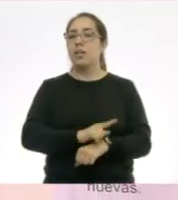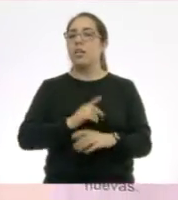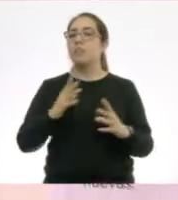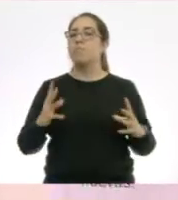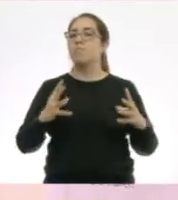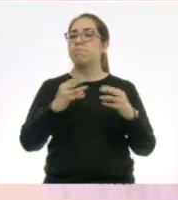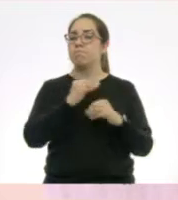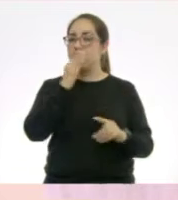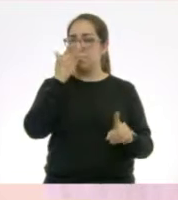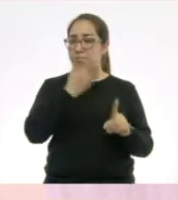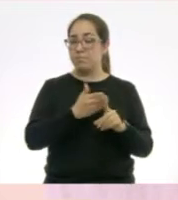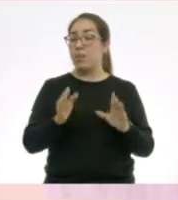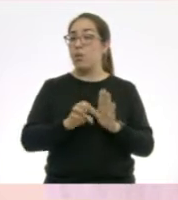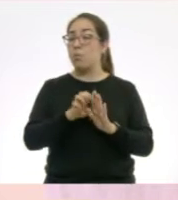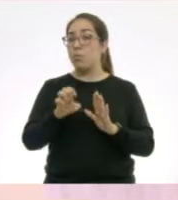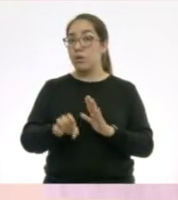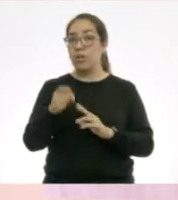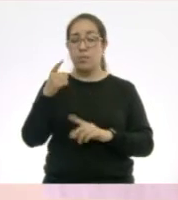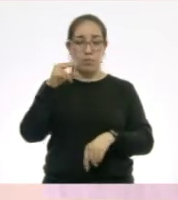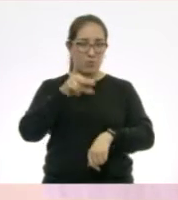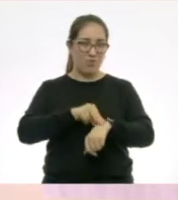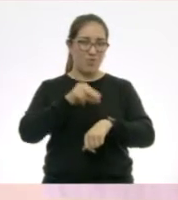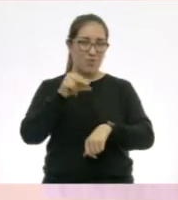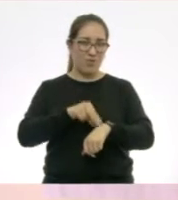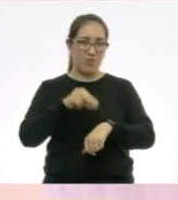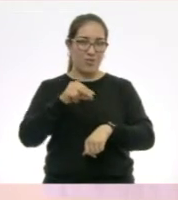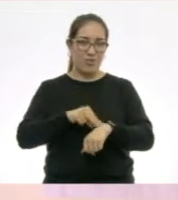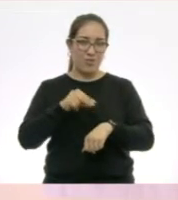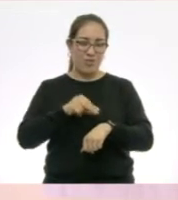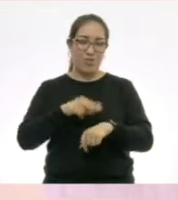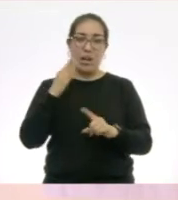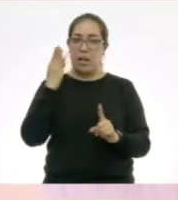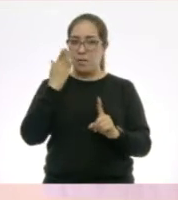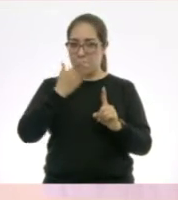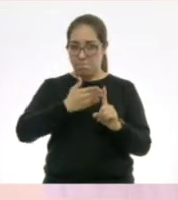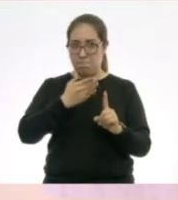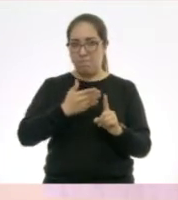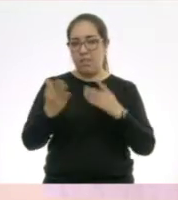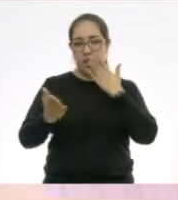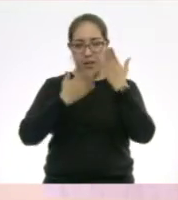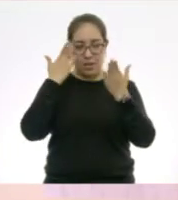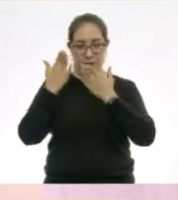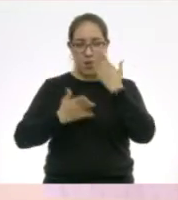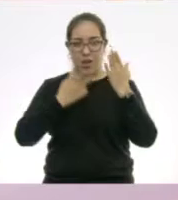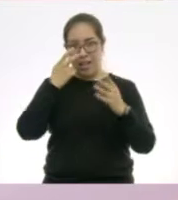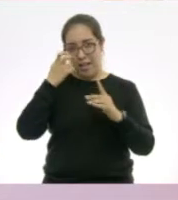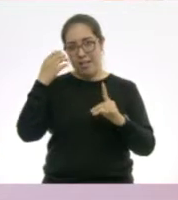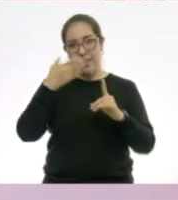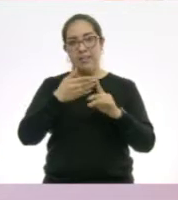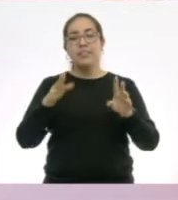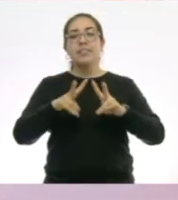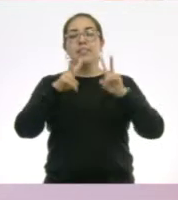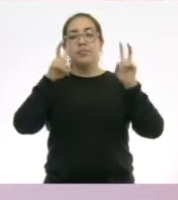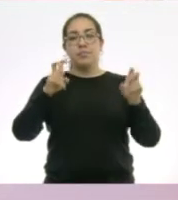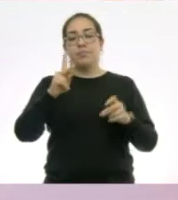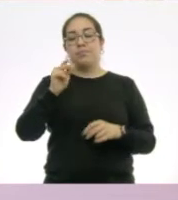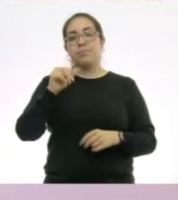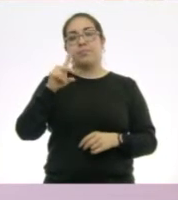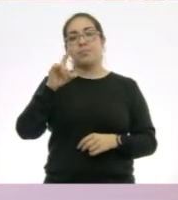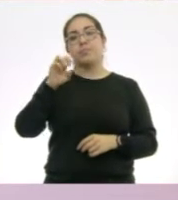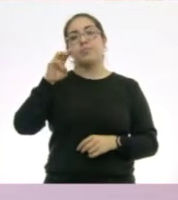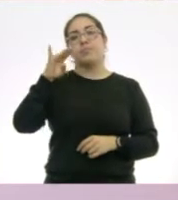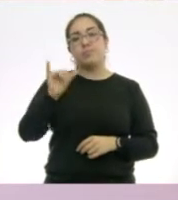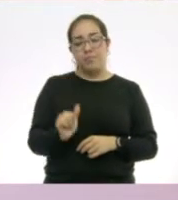ejemplo, los médicos que son los que están estudiando esta situación de la pandemia y el COVID.